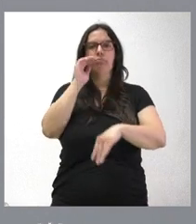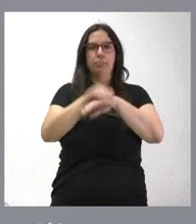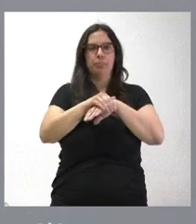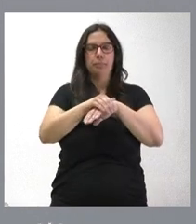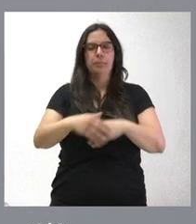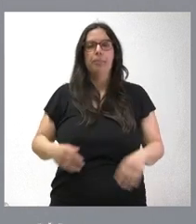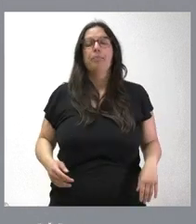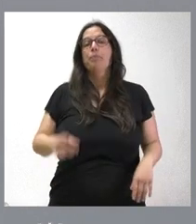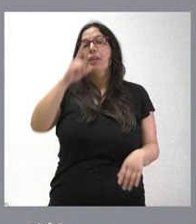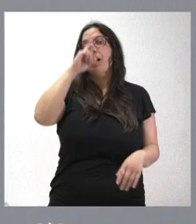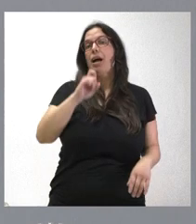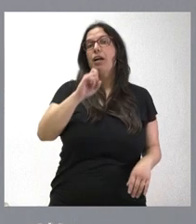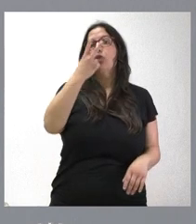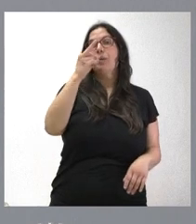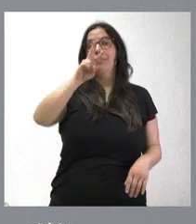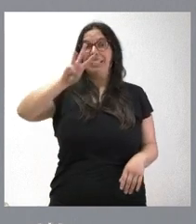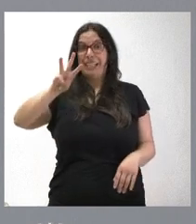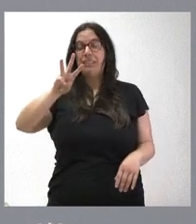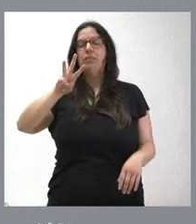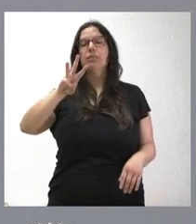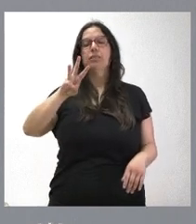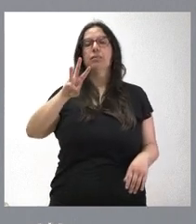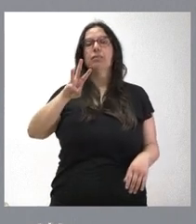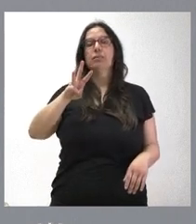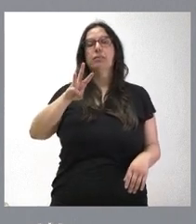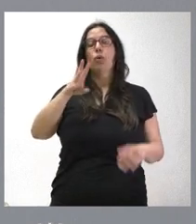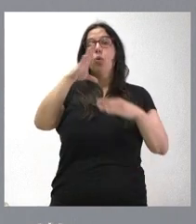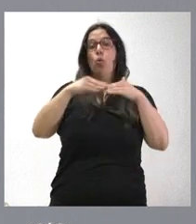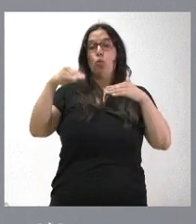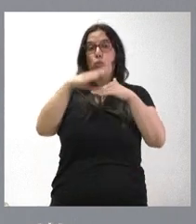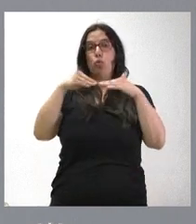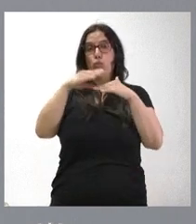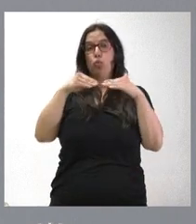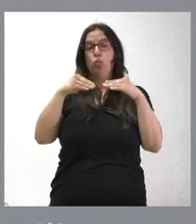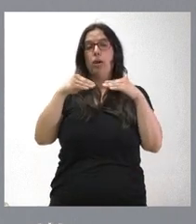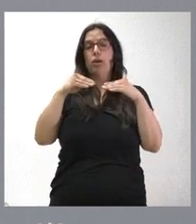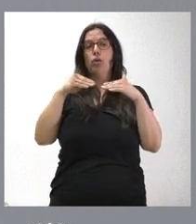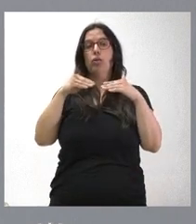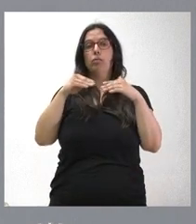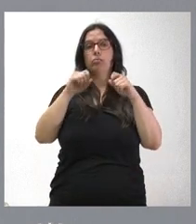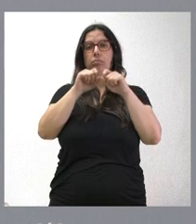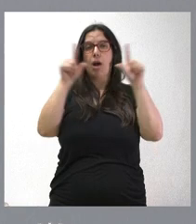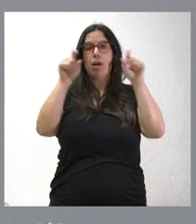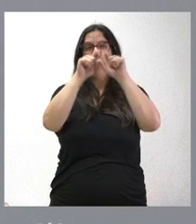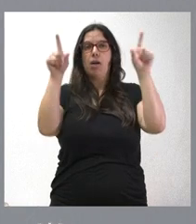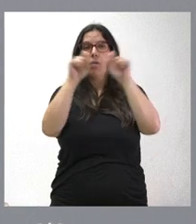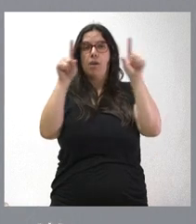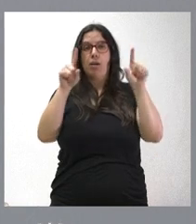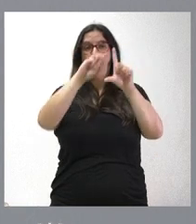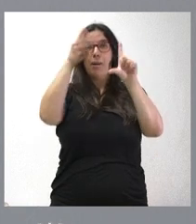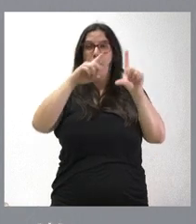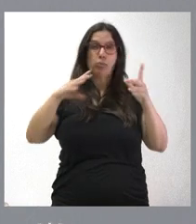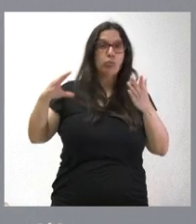En el año 2023, el número de usuarios para estos 59 portales fueron